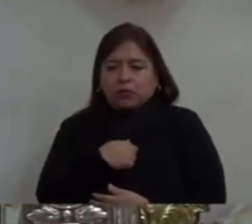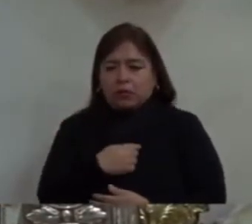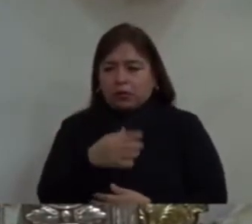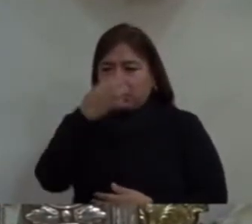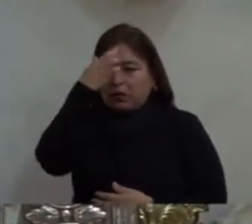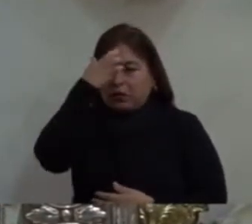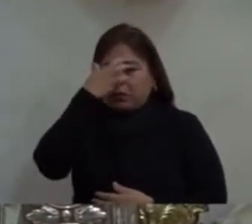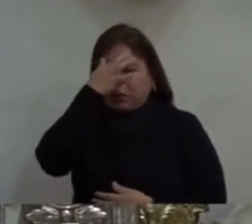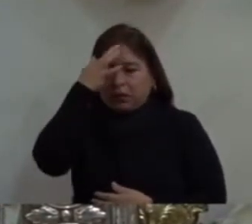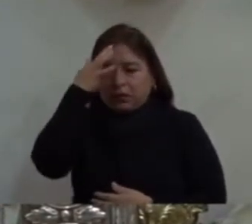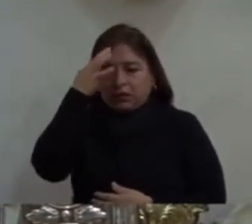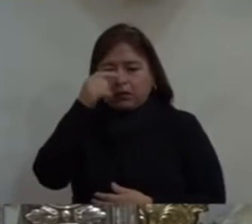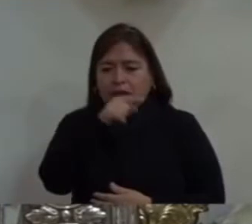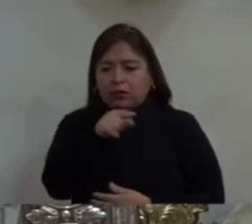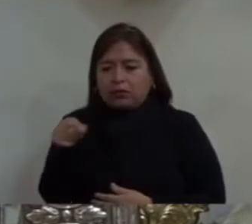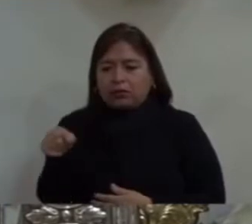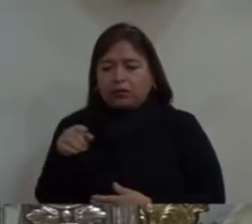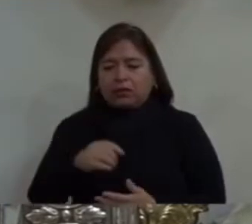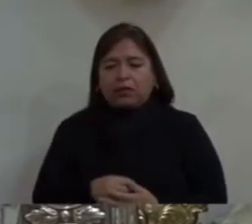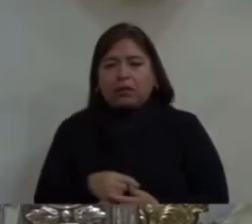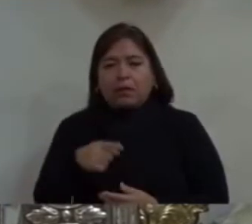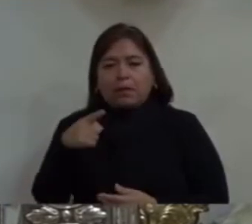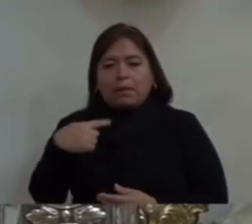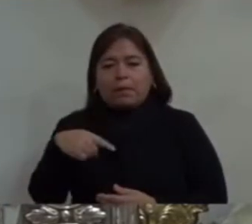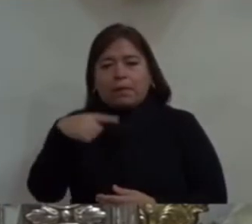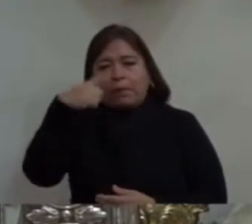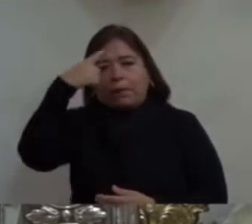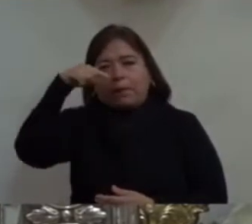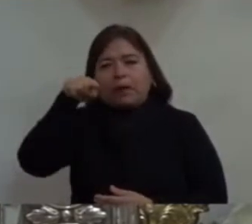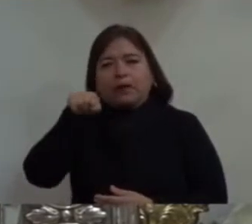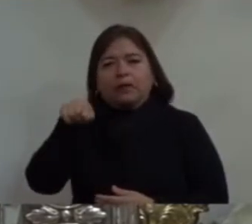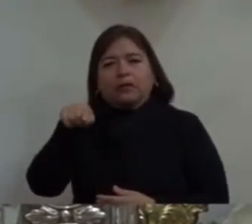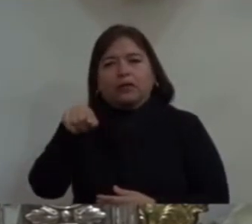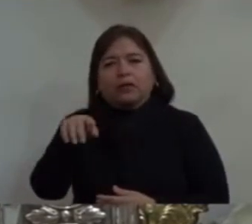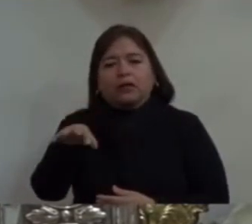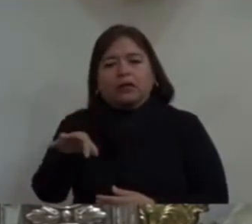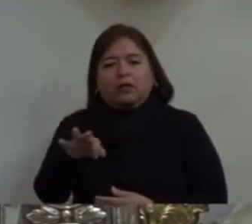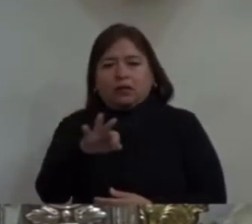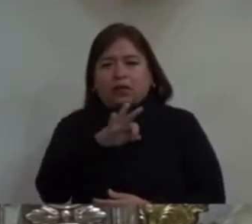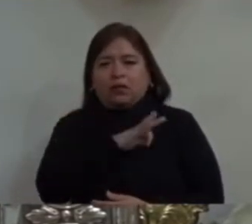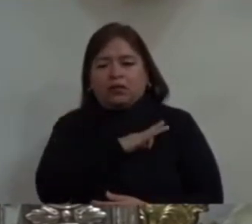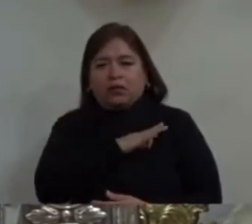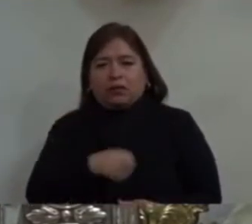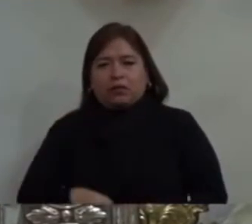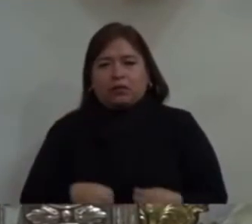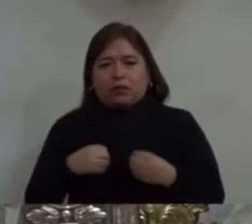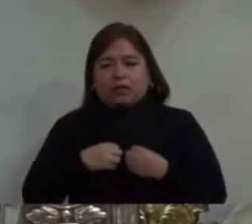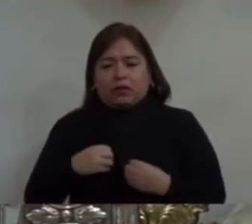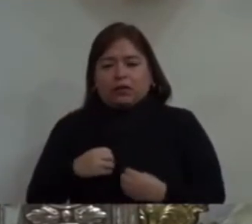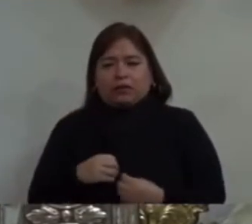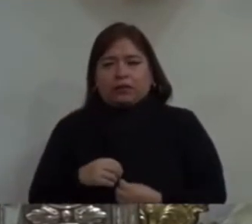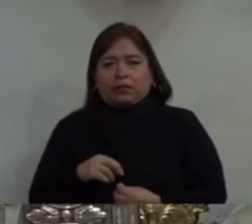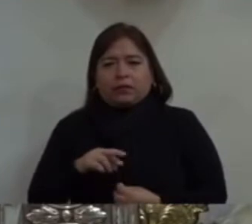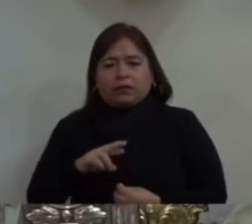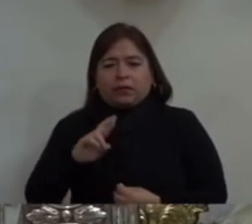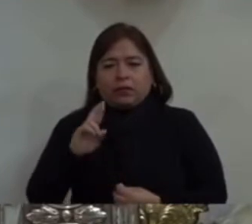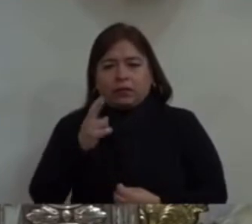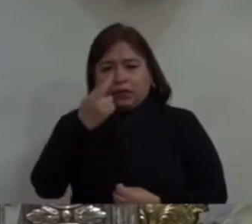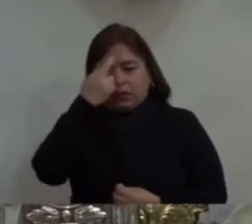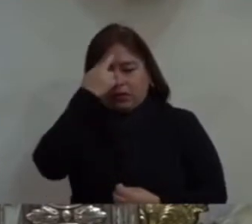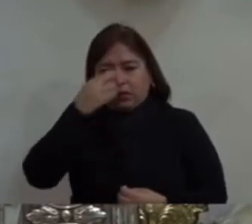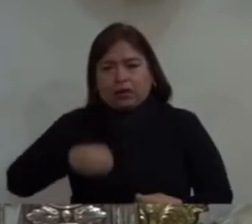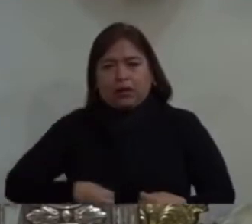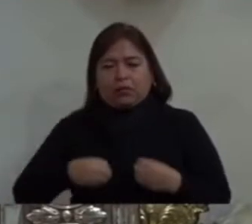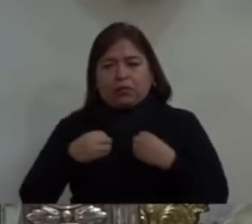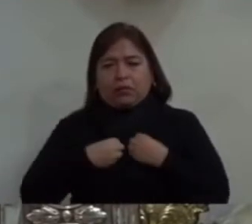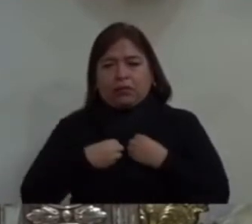Santo Crisma, para hacerles vivir, revivir, la